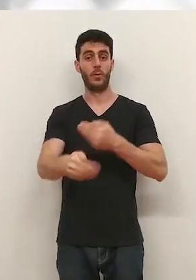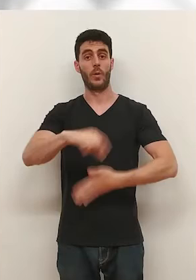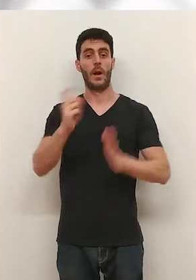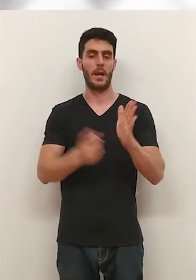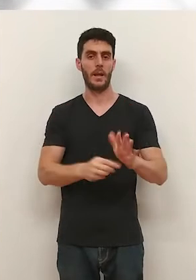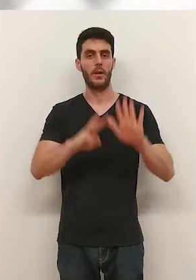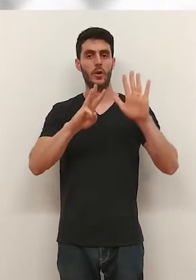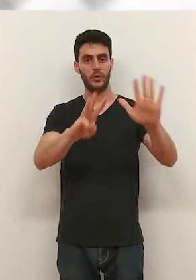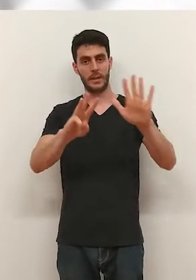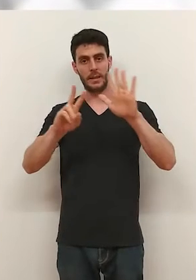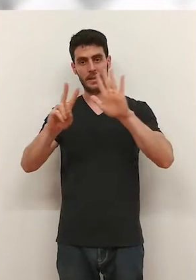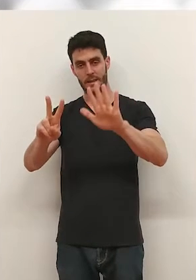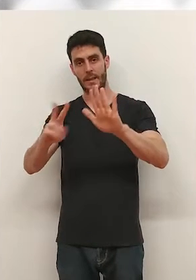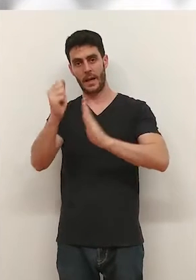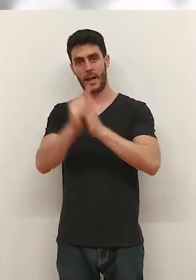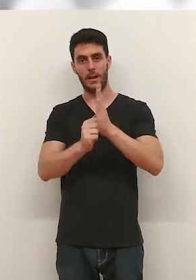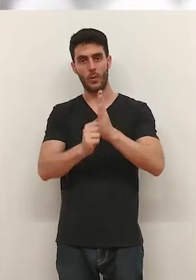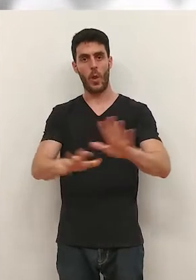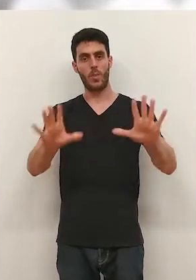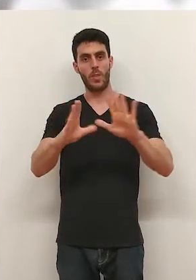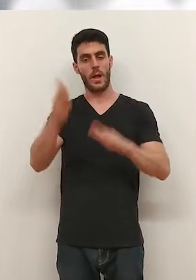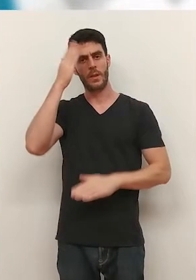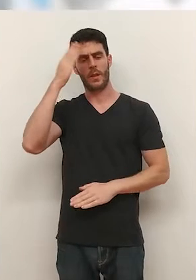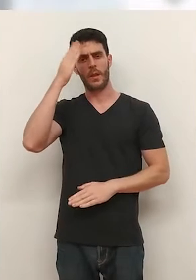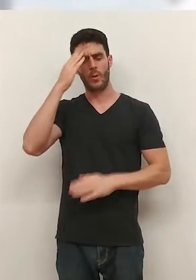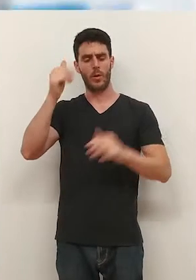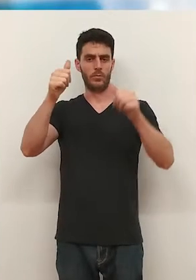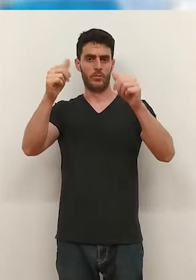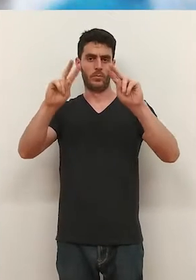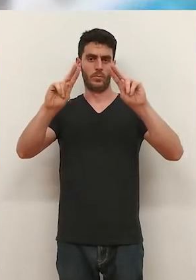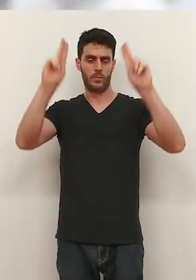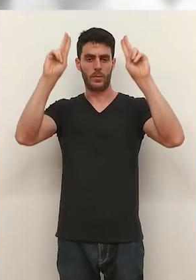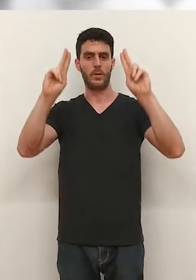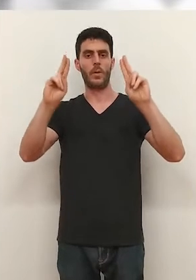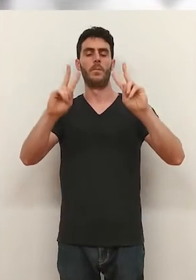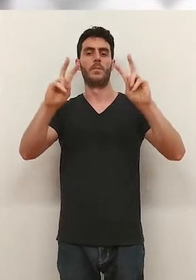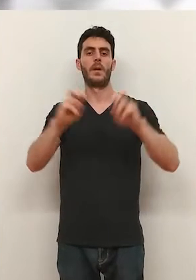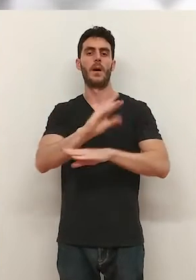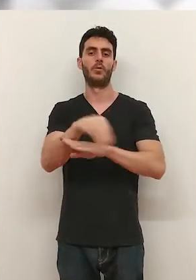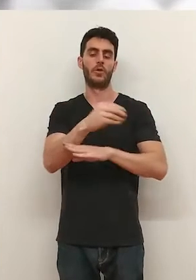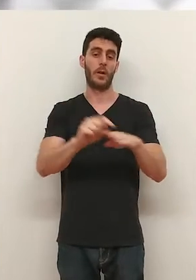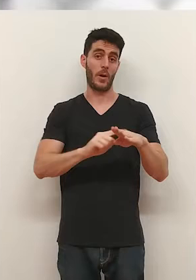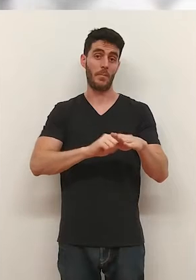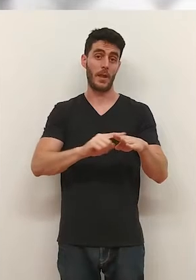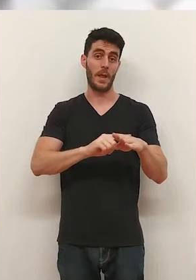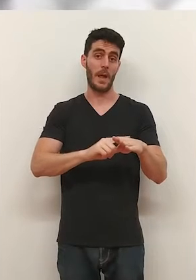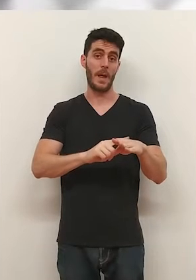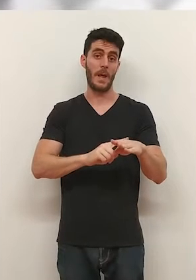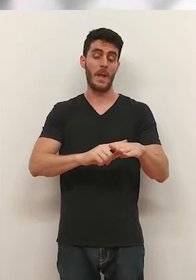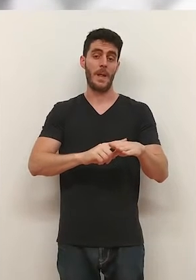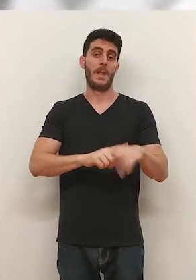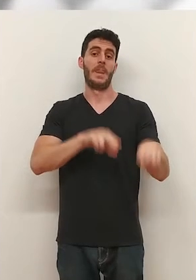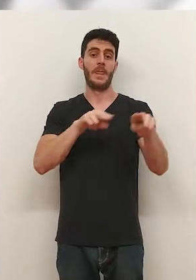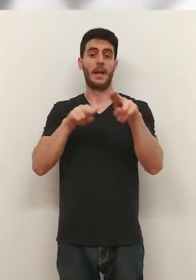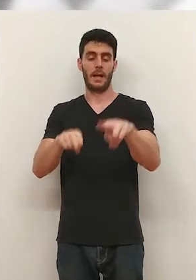Del contenido de la futura ley de 86 artículos repartidos en 10 títulos en los que ha primado la garantía a la protección de la conservación de las